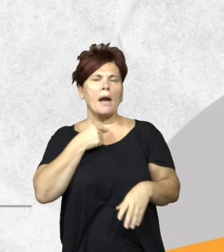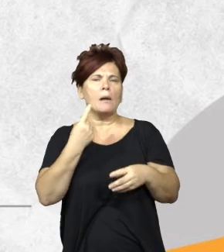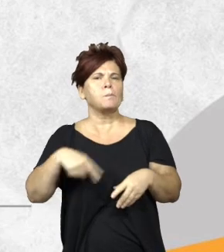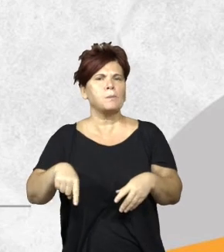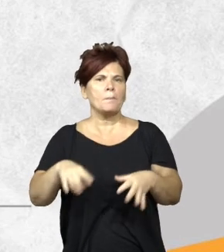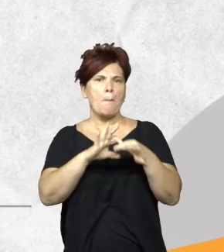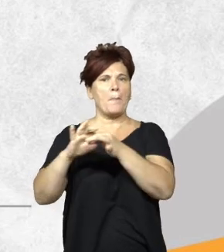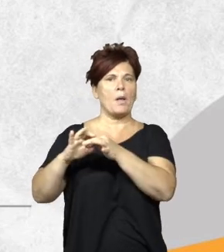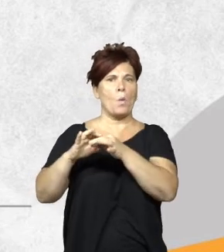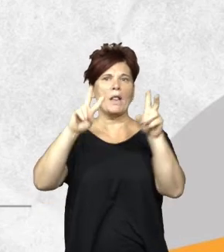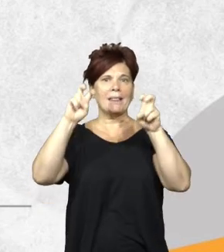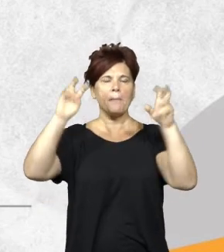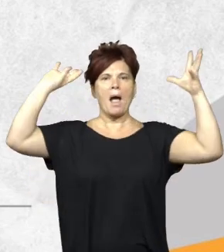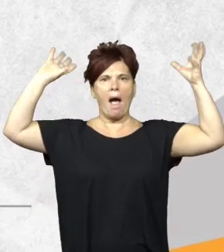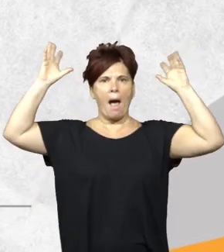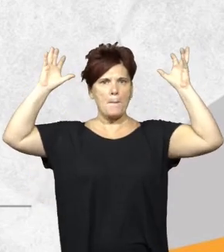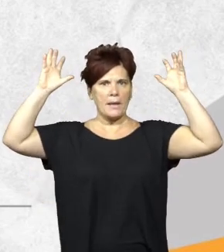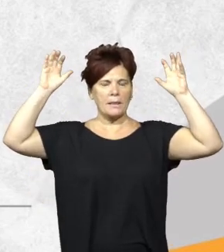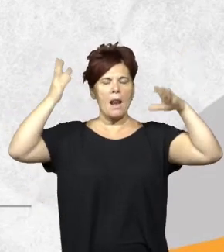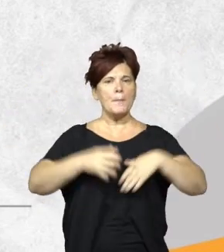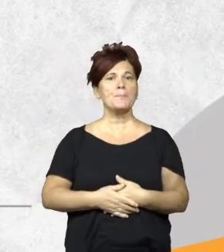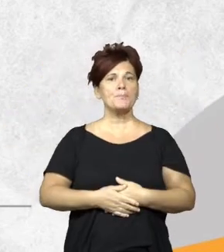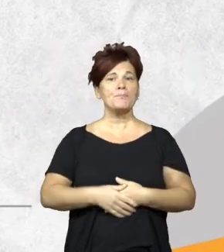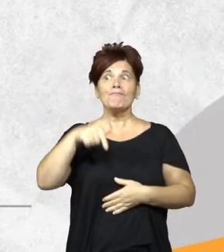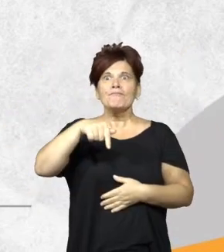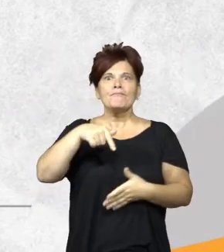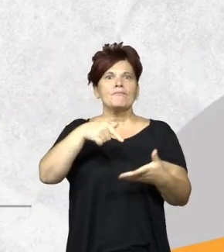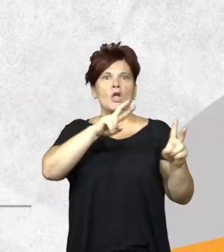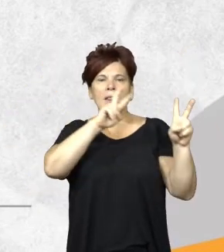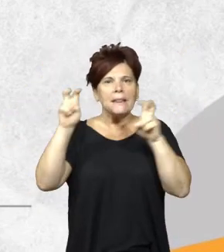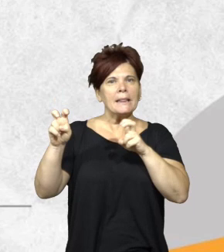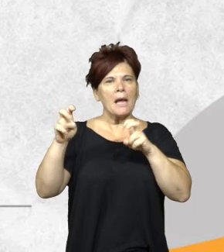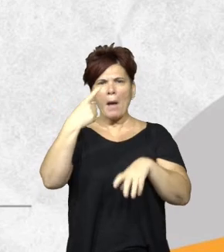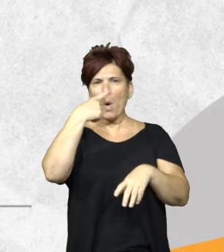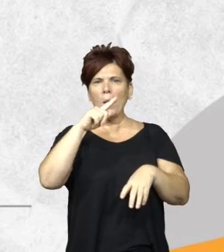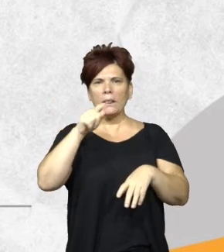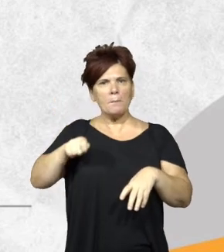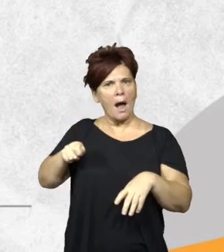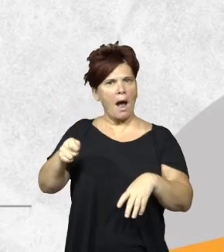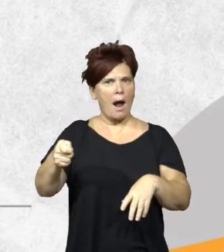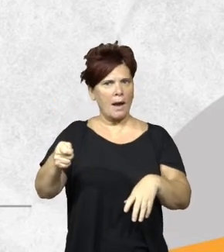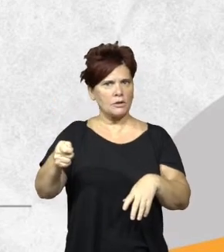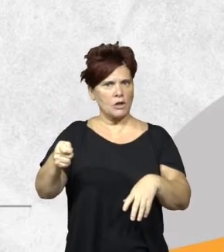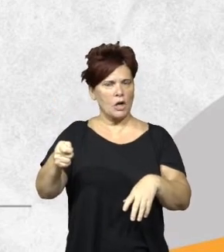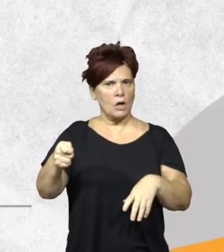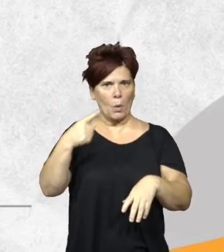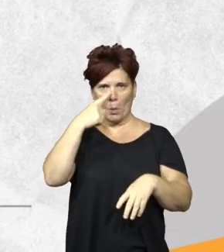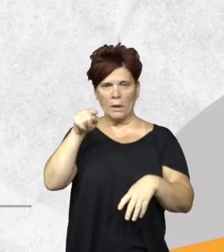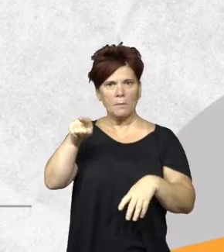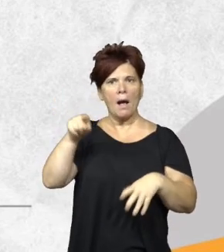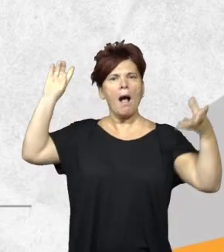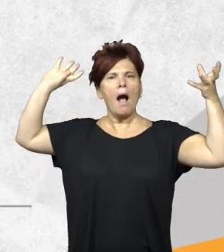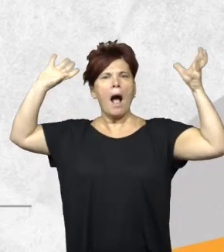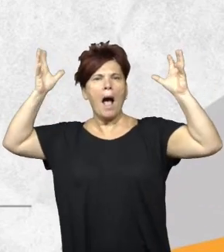cuestión ambiental. en estas cosas y en la última gestión ambiente